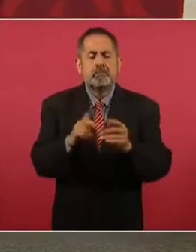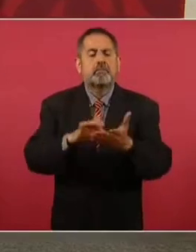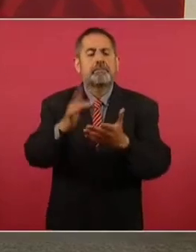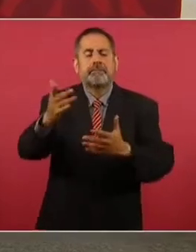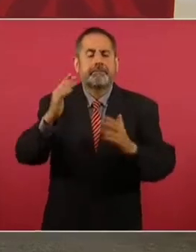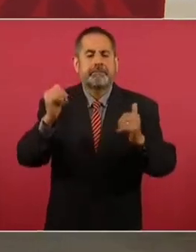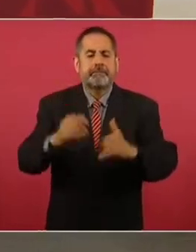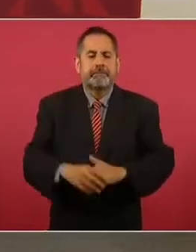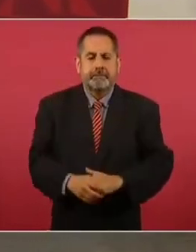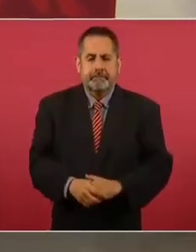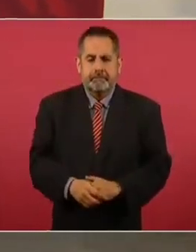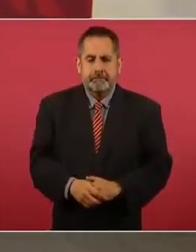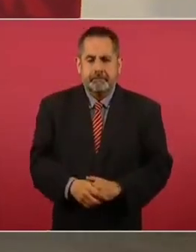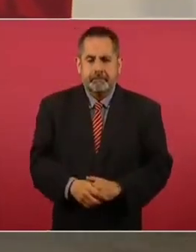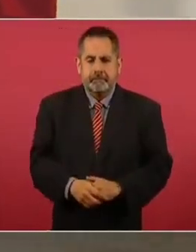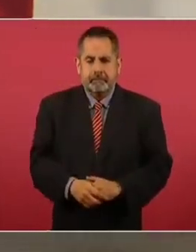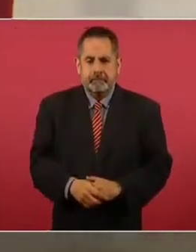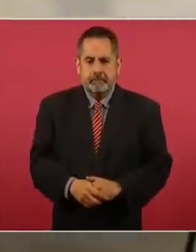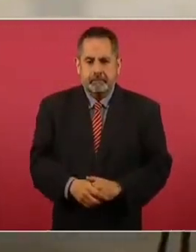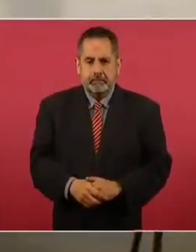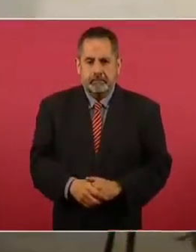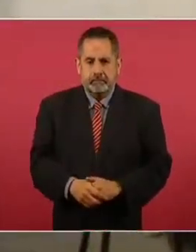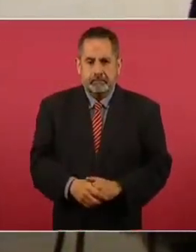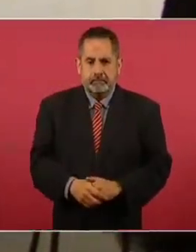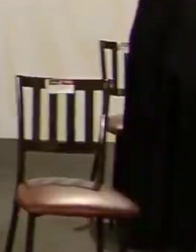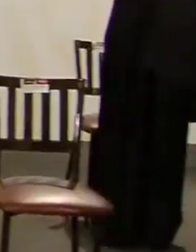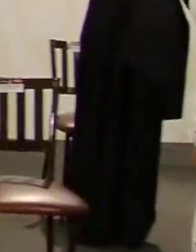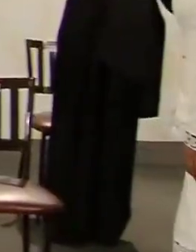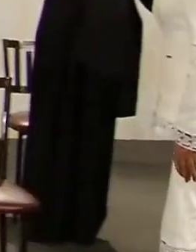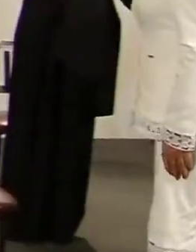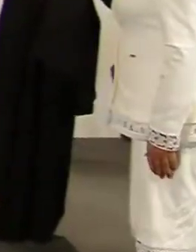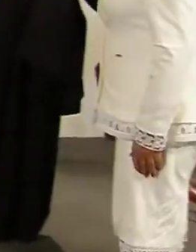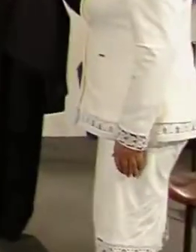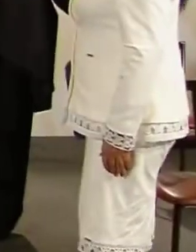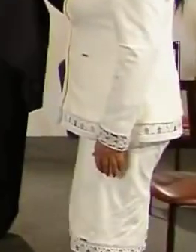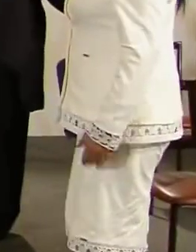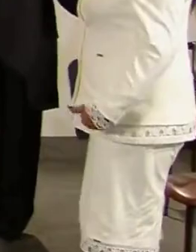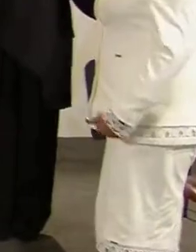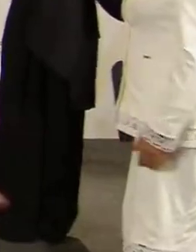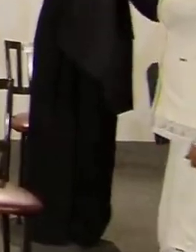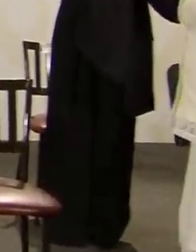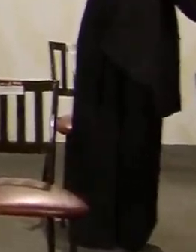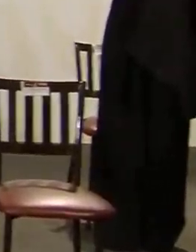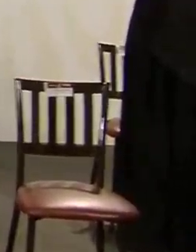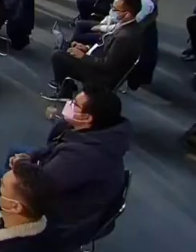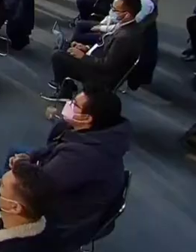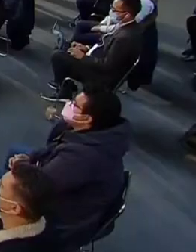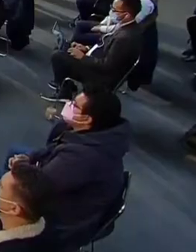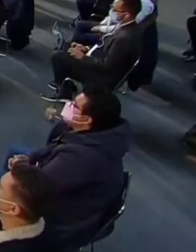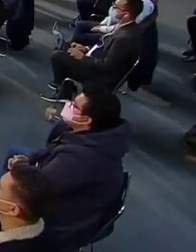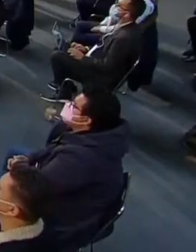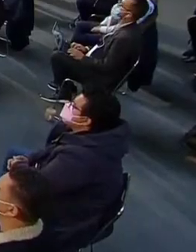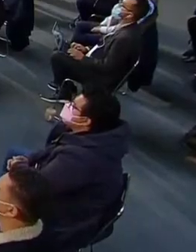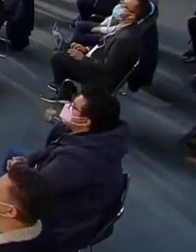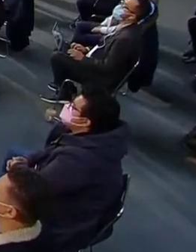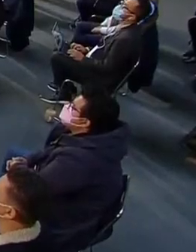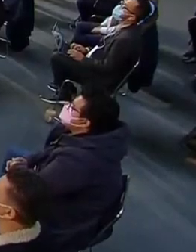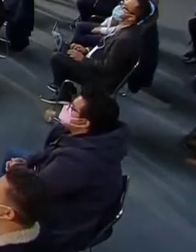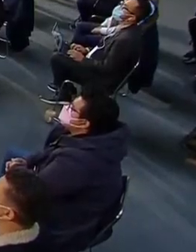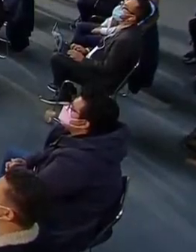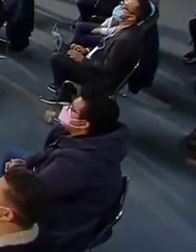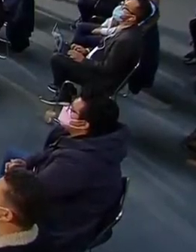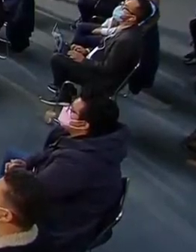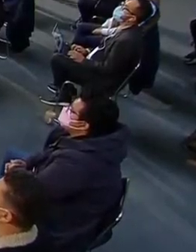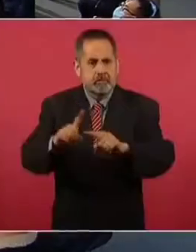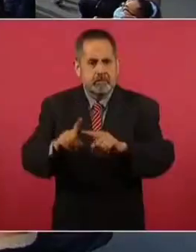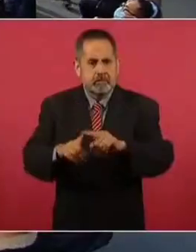Muchas gracias. Presidente, presidente, me amenazaron de muerte, presidente. Ah, no. ¿Quién te amenazó? Por favor, presidente.